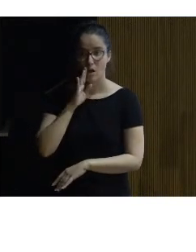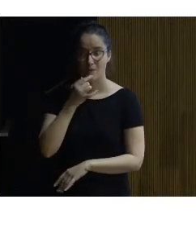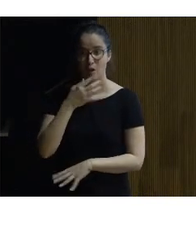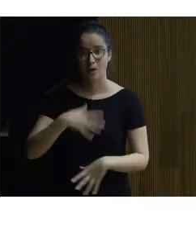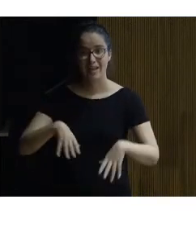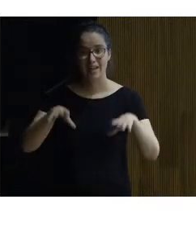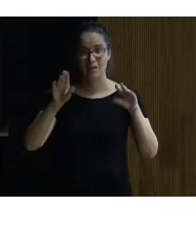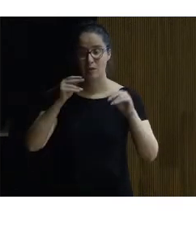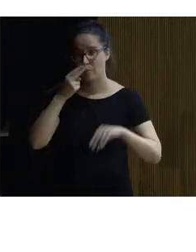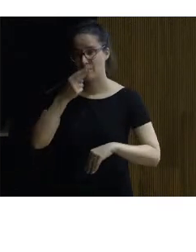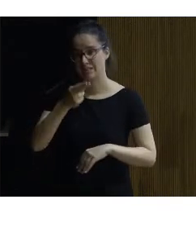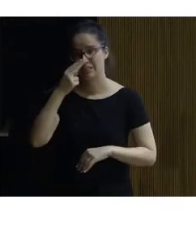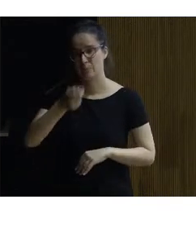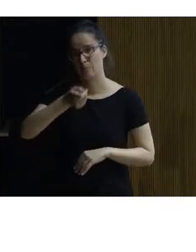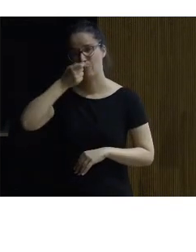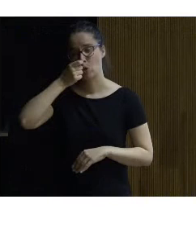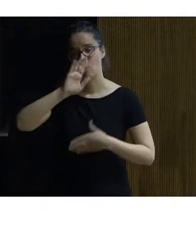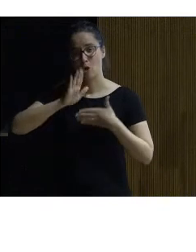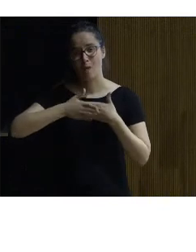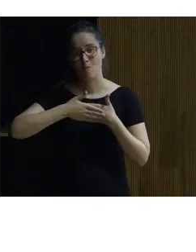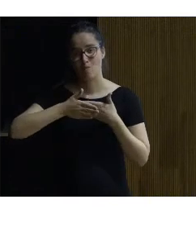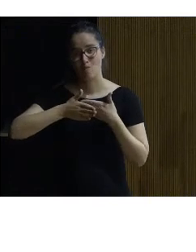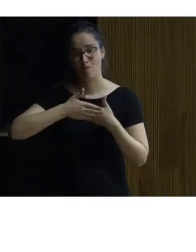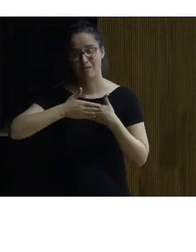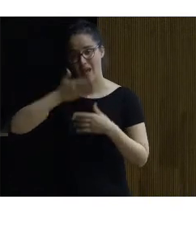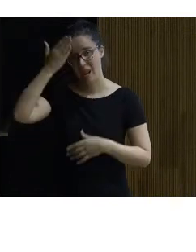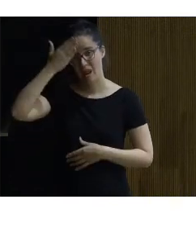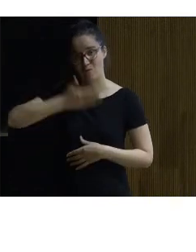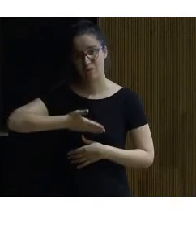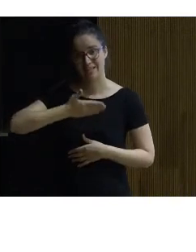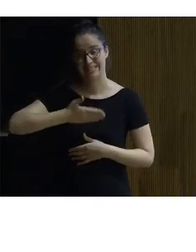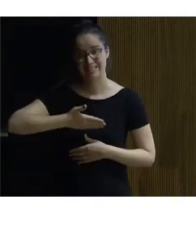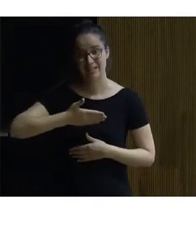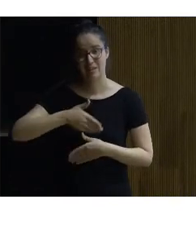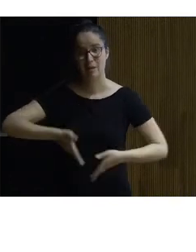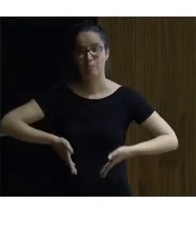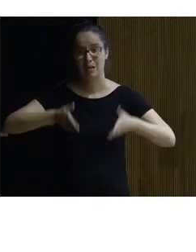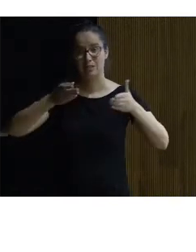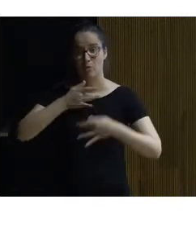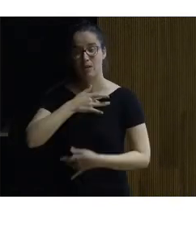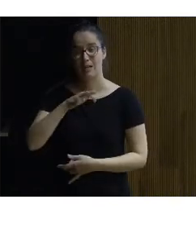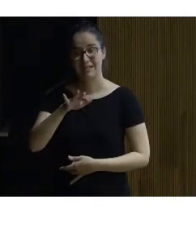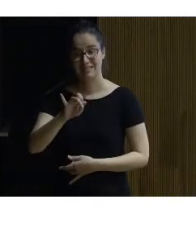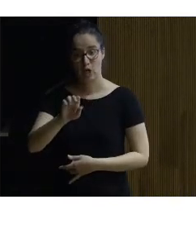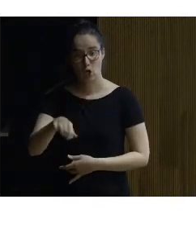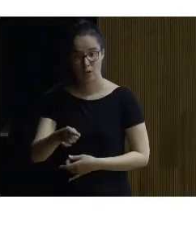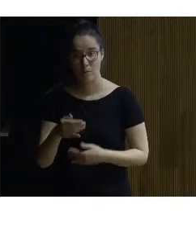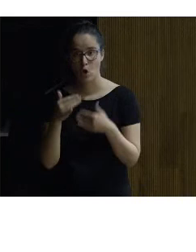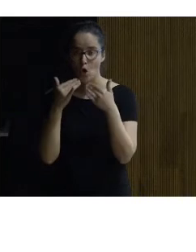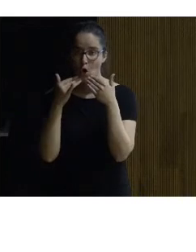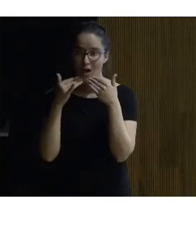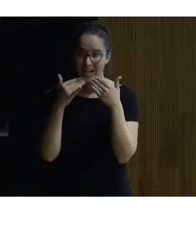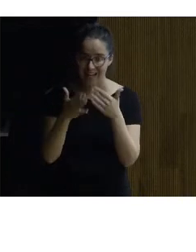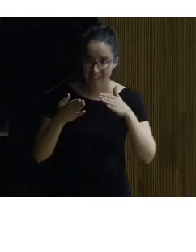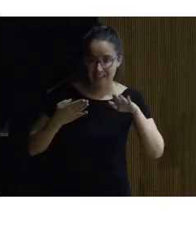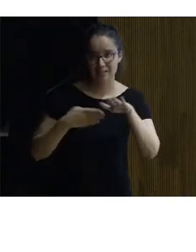edificio poco visitado porque de alguna manera su puerta no estaba en la fachada del paseo María Cristina que es por donde la gente lo ve luego gracias a intervención de